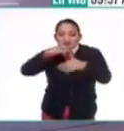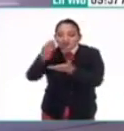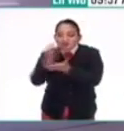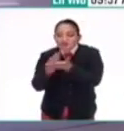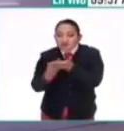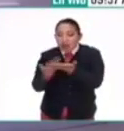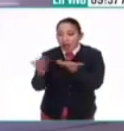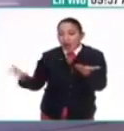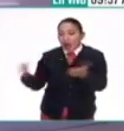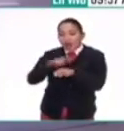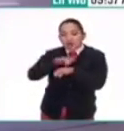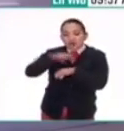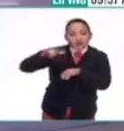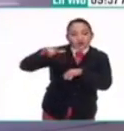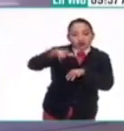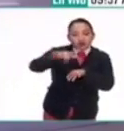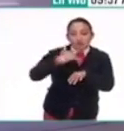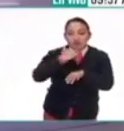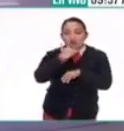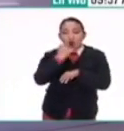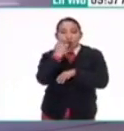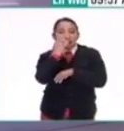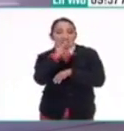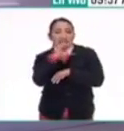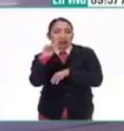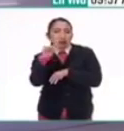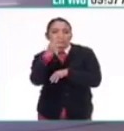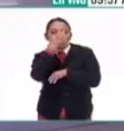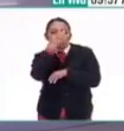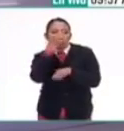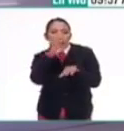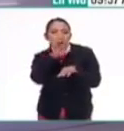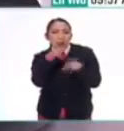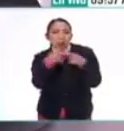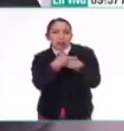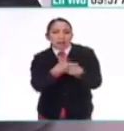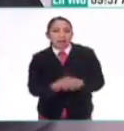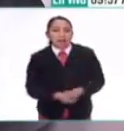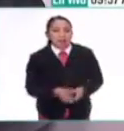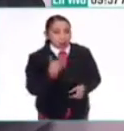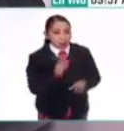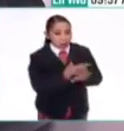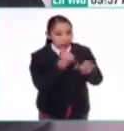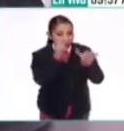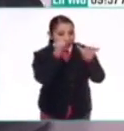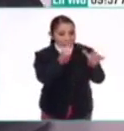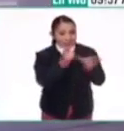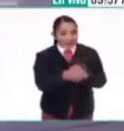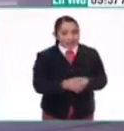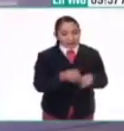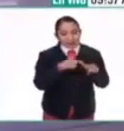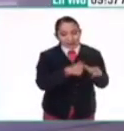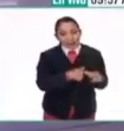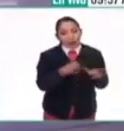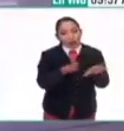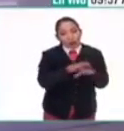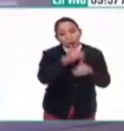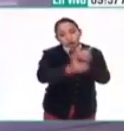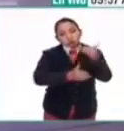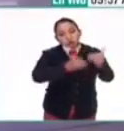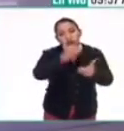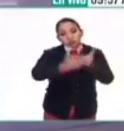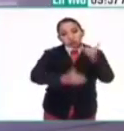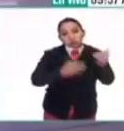ya metemos drones y tenemos errores hasta de un centímetro en nuestras topografías. Pues estaremos muy pendientes de cómo va